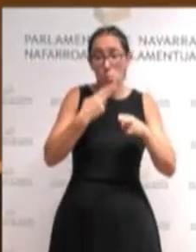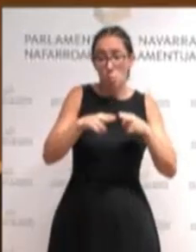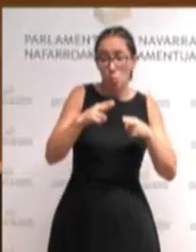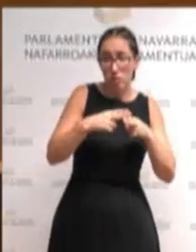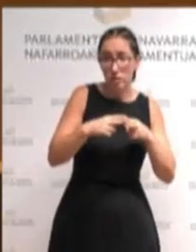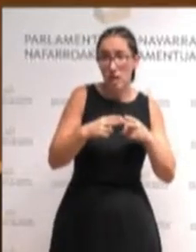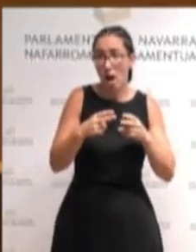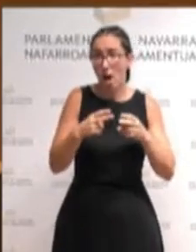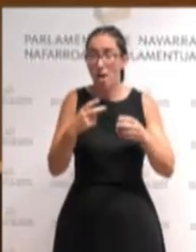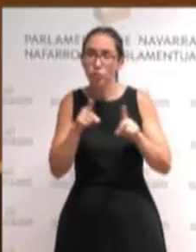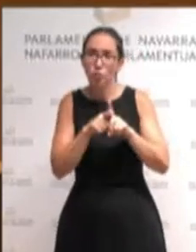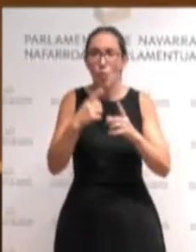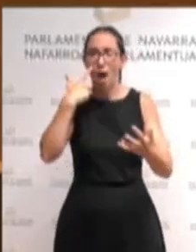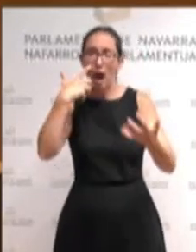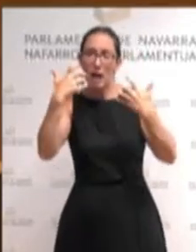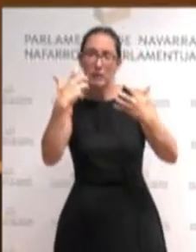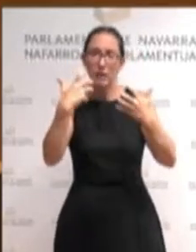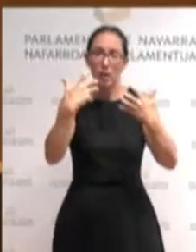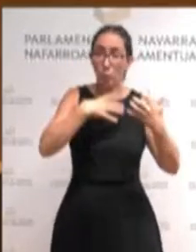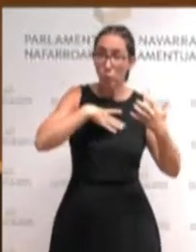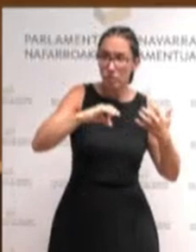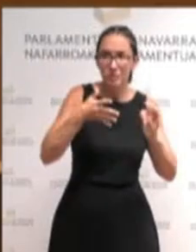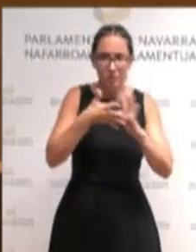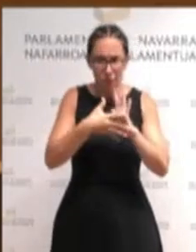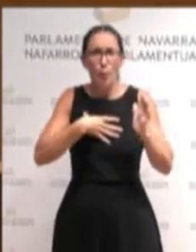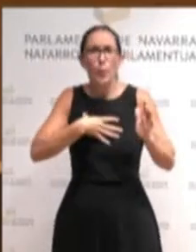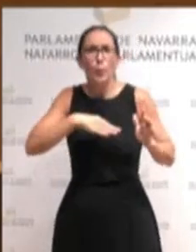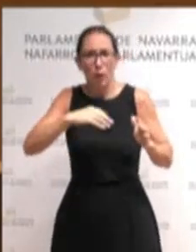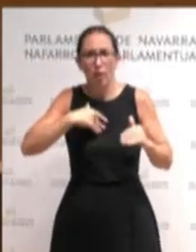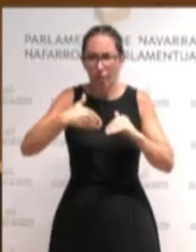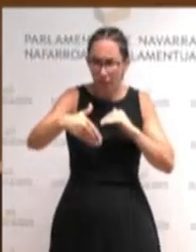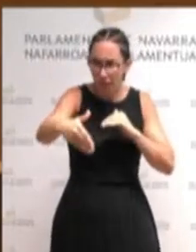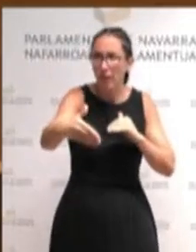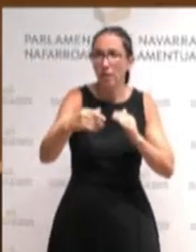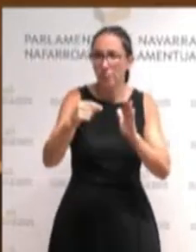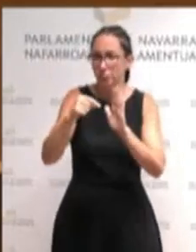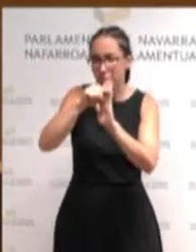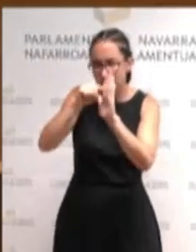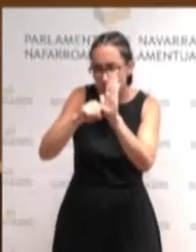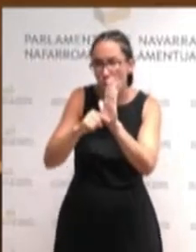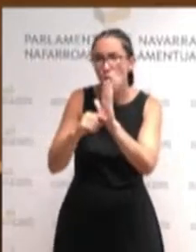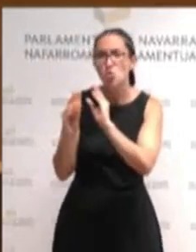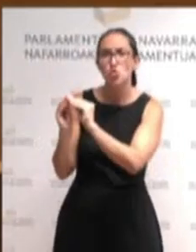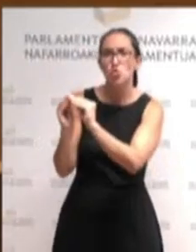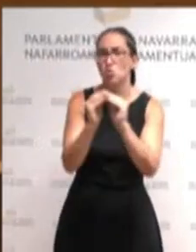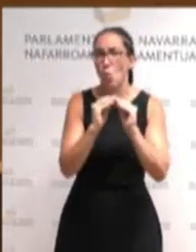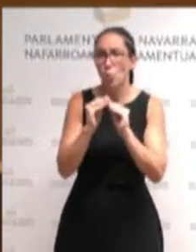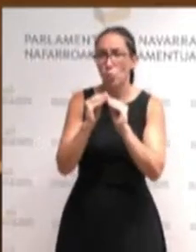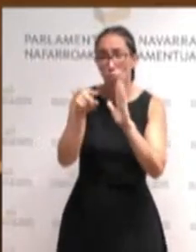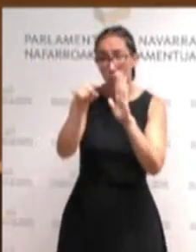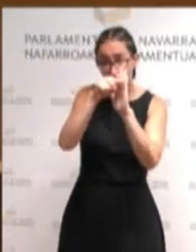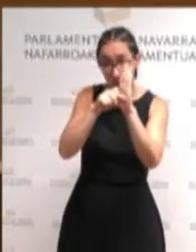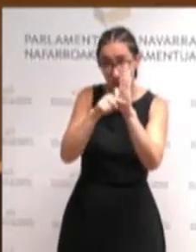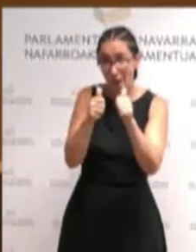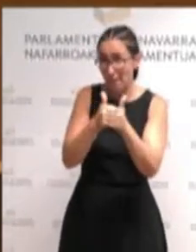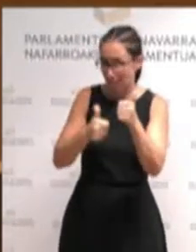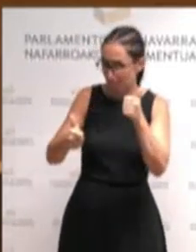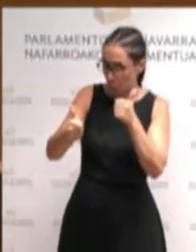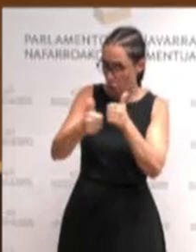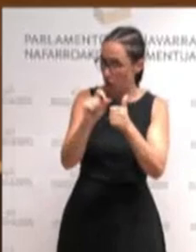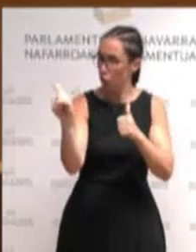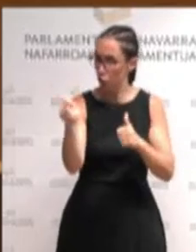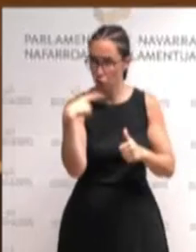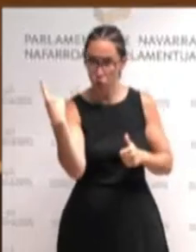es posible elaborar una agenda progresista común en la que las prioridades de todas también las nuestras